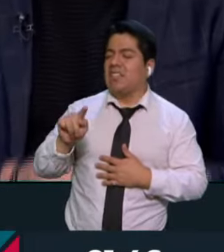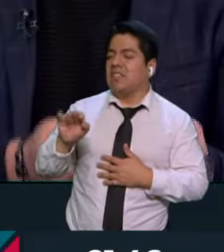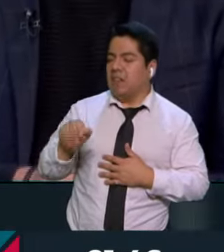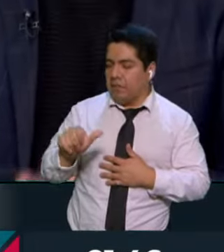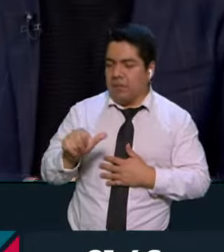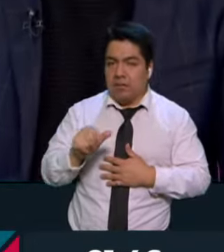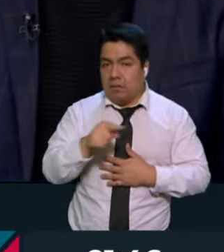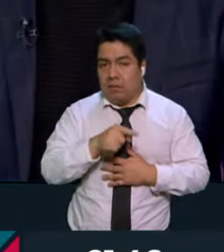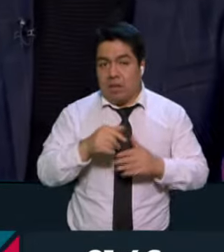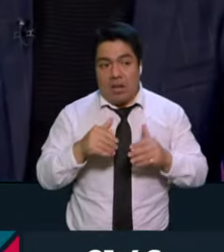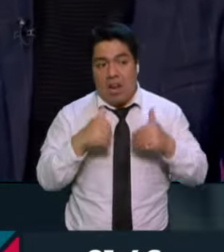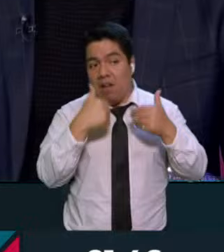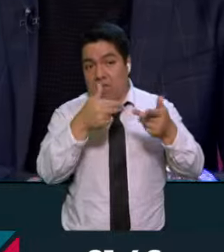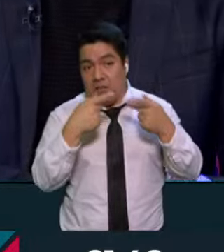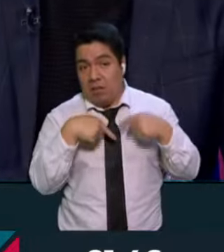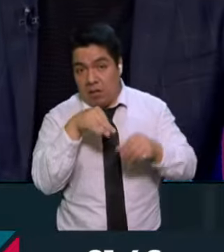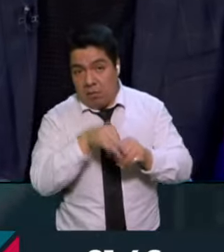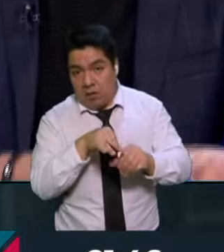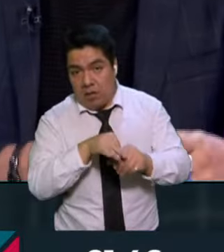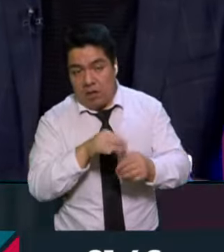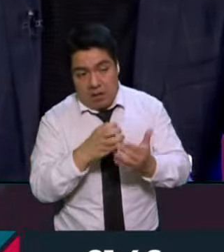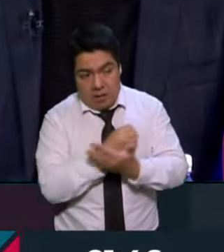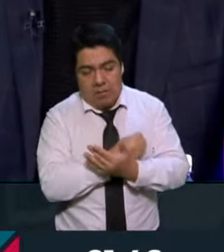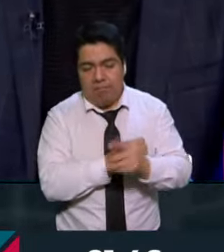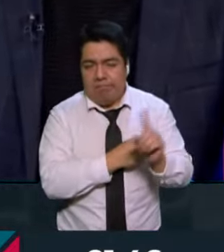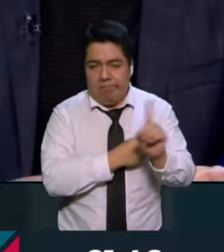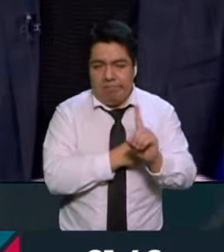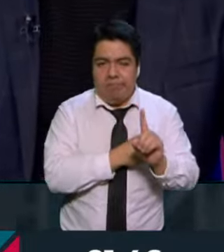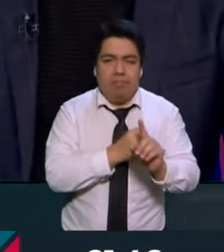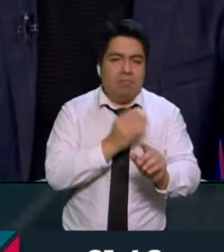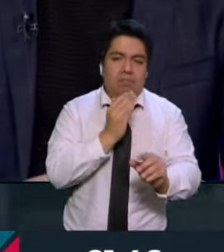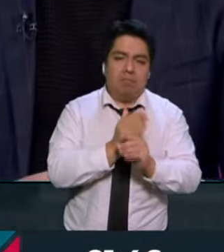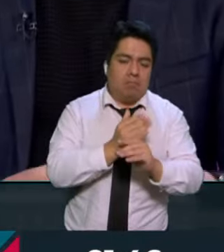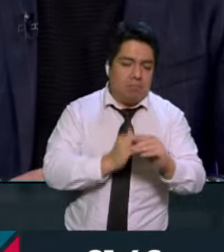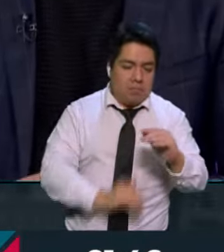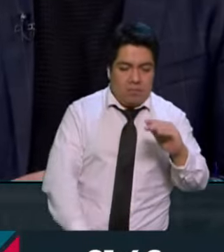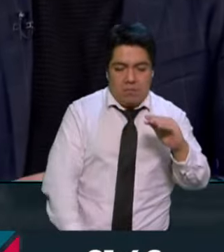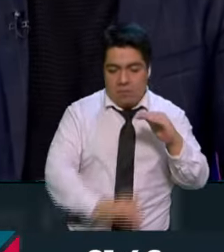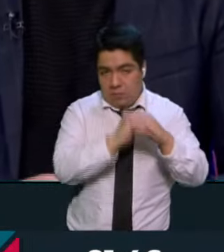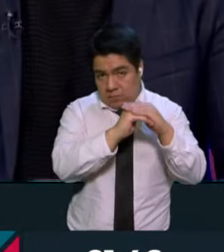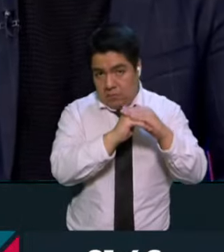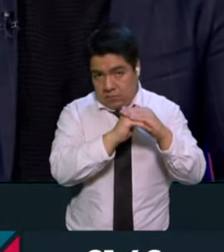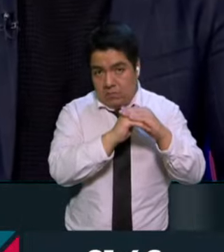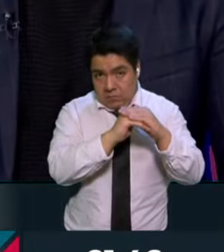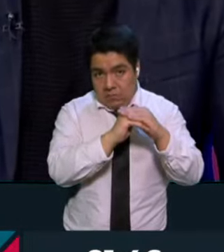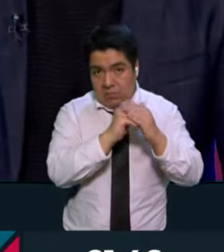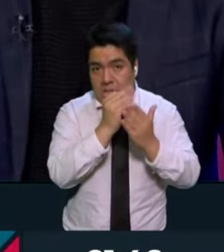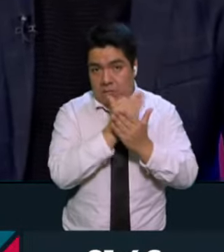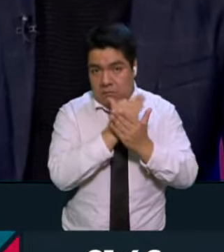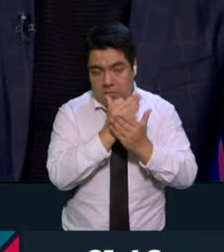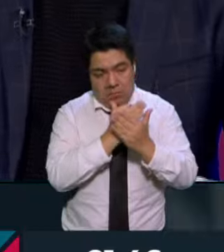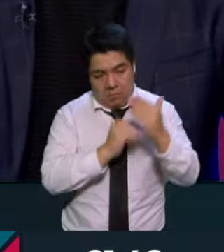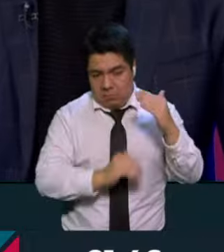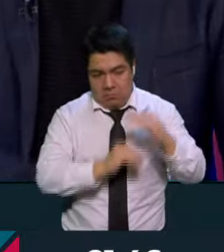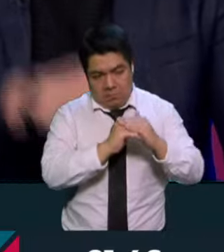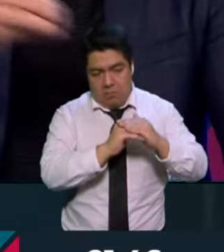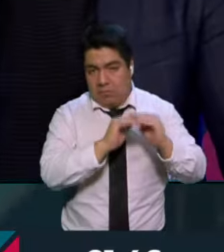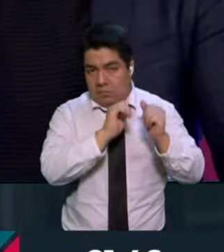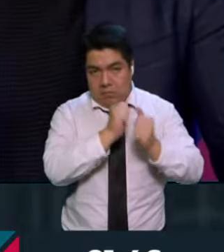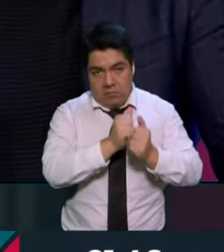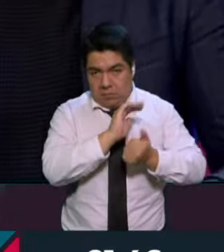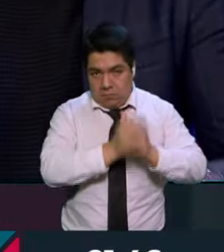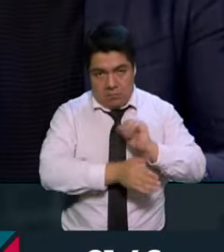no lo ganaron en las calles, ¿no? Entonces, hasta ahí se quedaron su límite de Morena, hasta ahí llegaba y